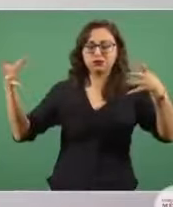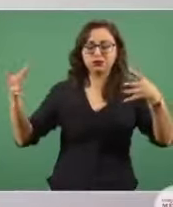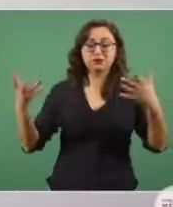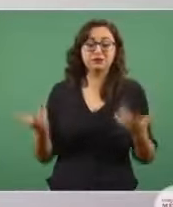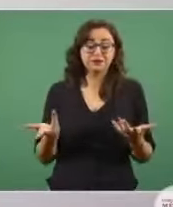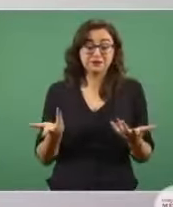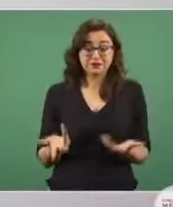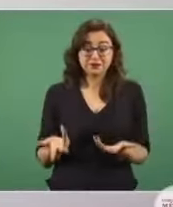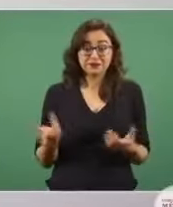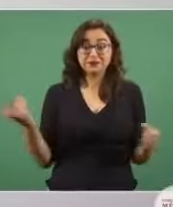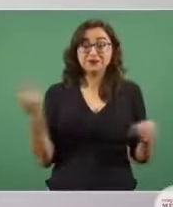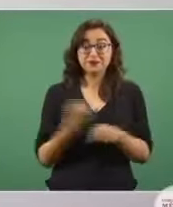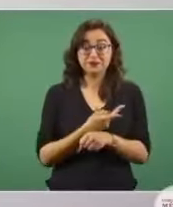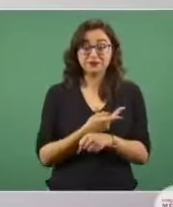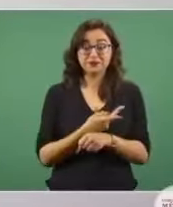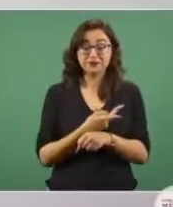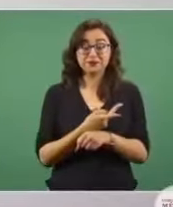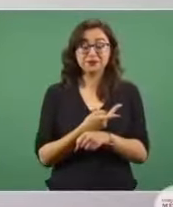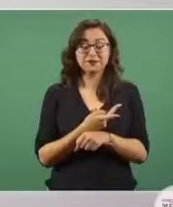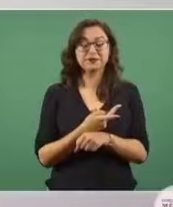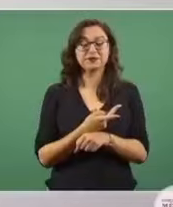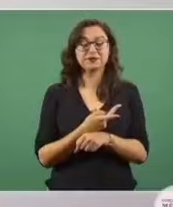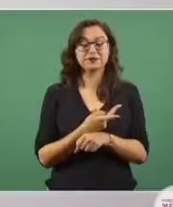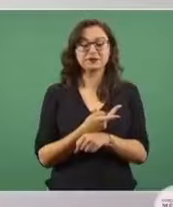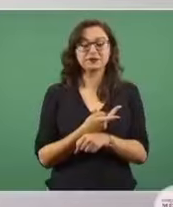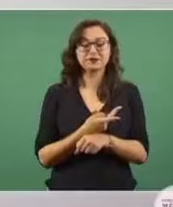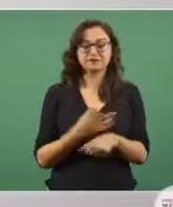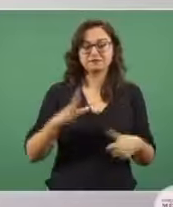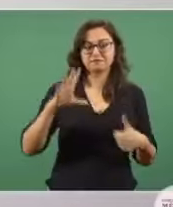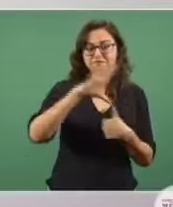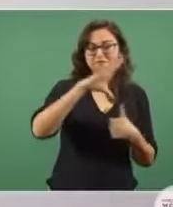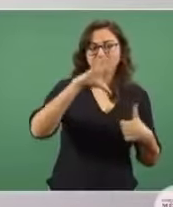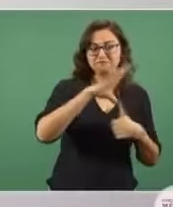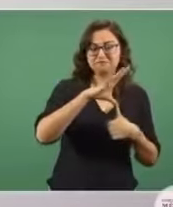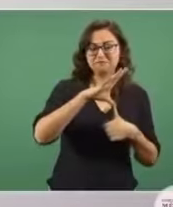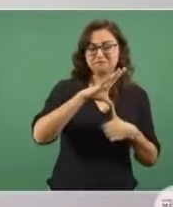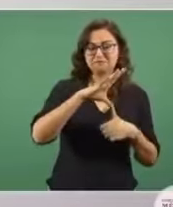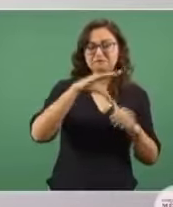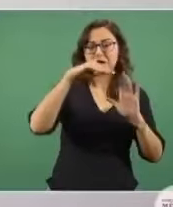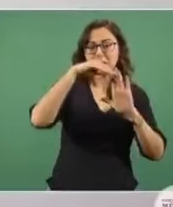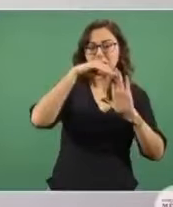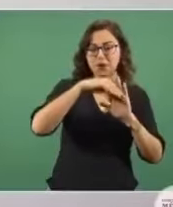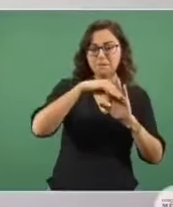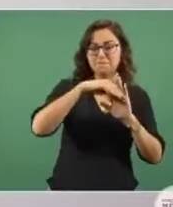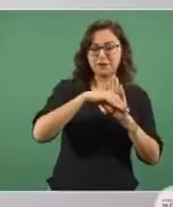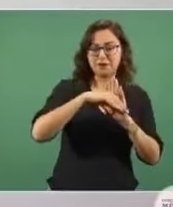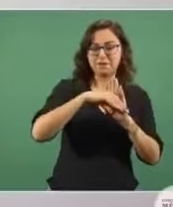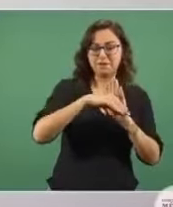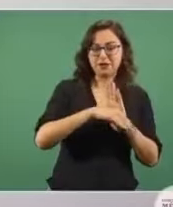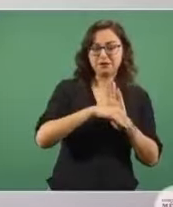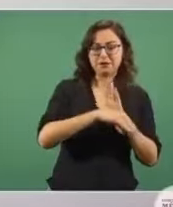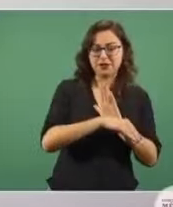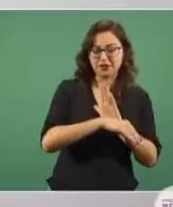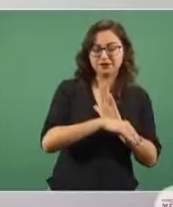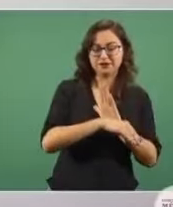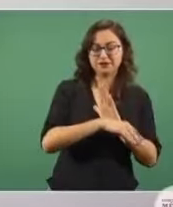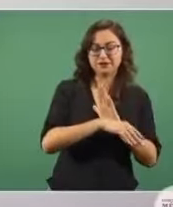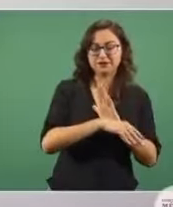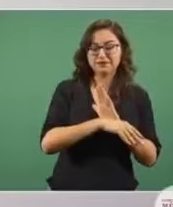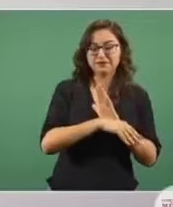participación económica en América del Norte, en particular